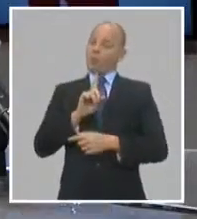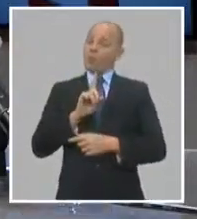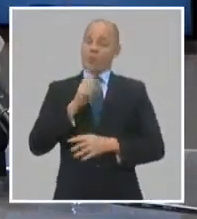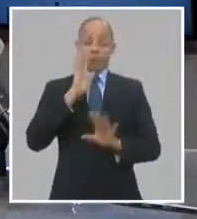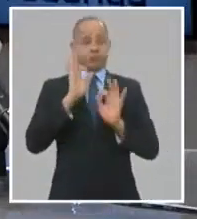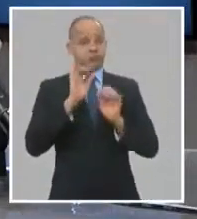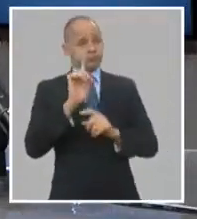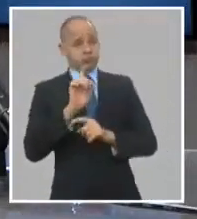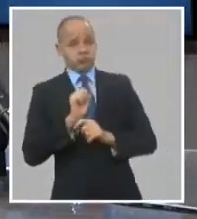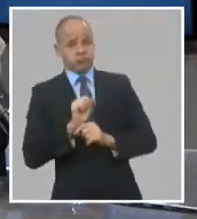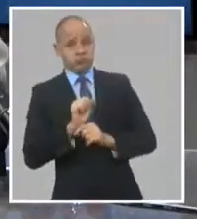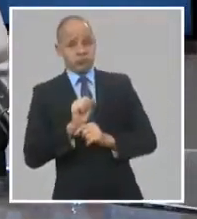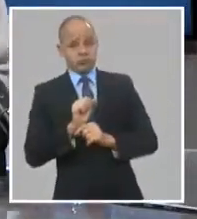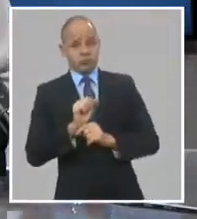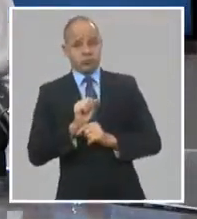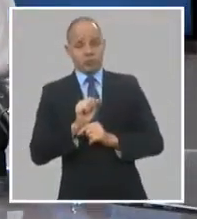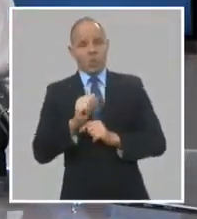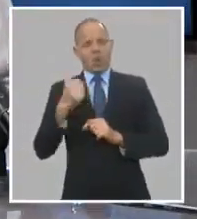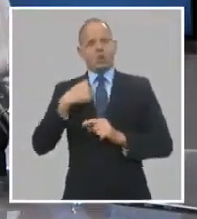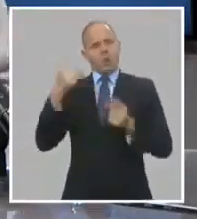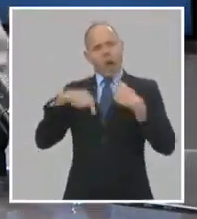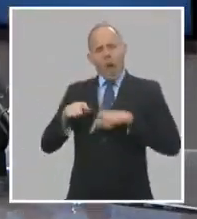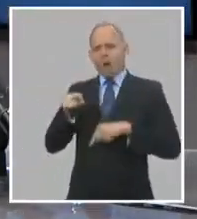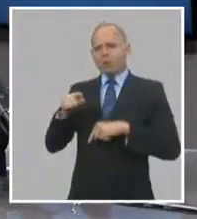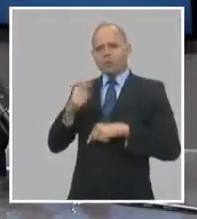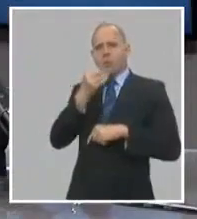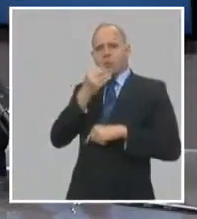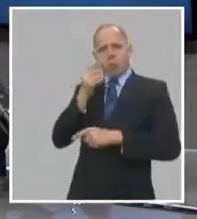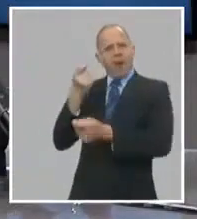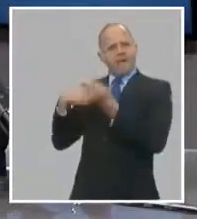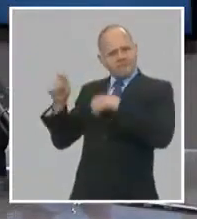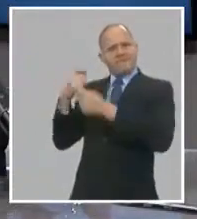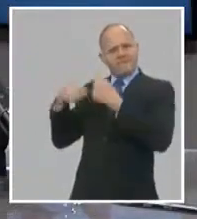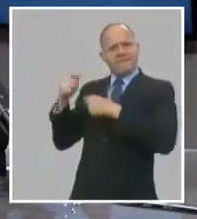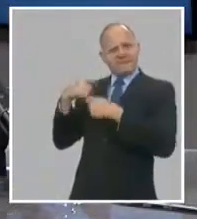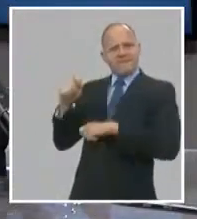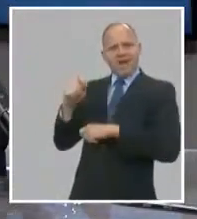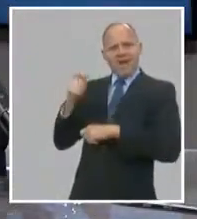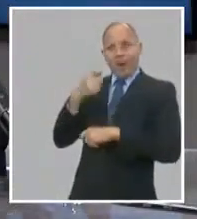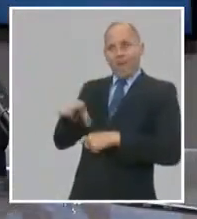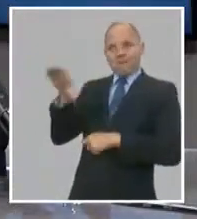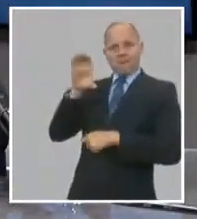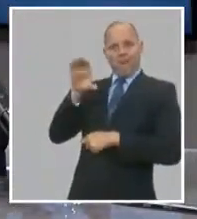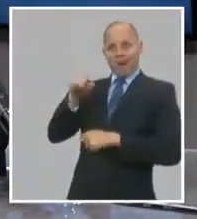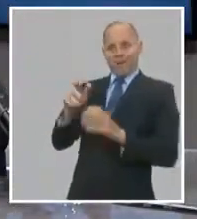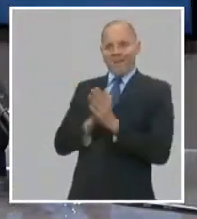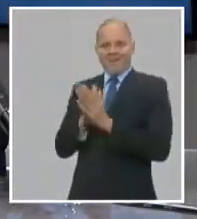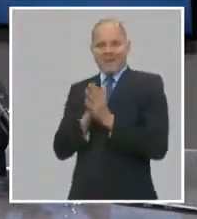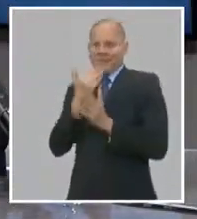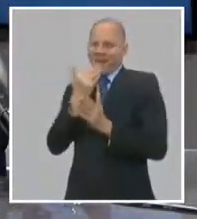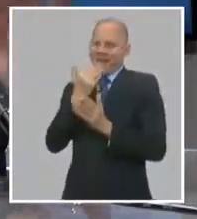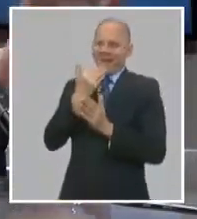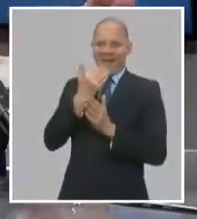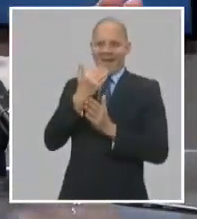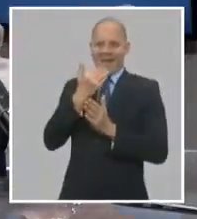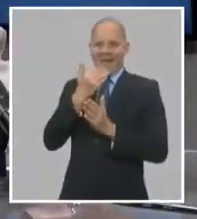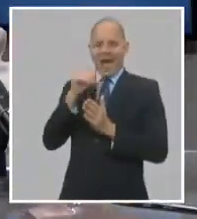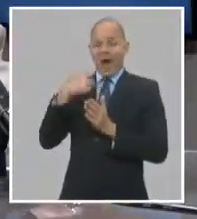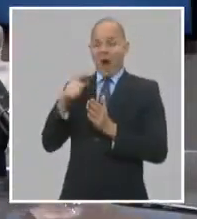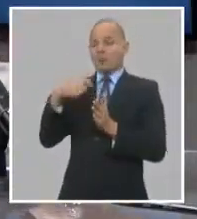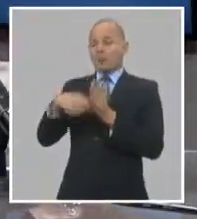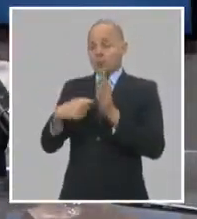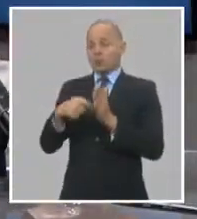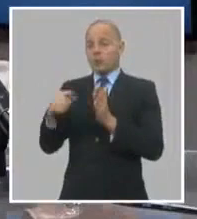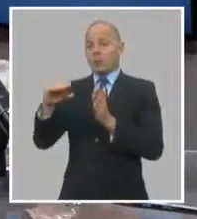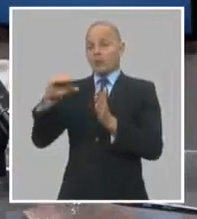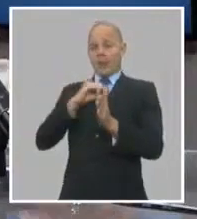un impuesto sobre los ingresos de exportación, en la práctica el tipo de no es 20. Se te reduce en la misma magnitud del impuesto que te puso. Las reglas de juego tienen que